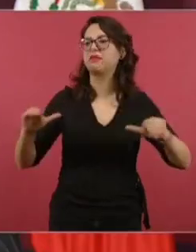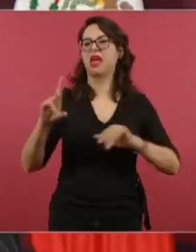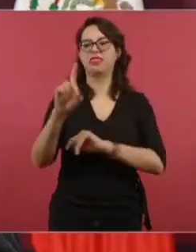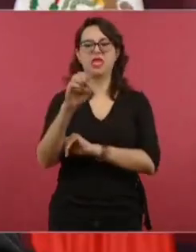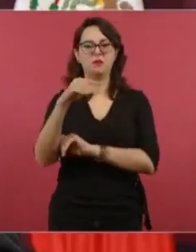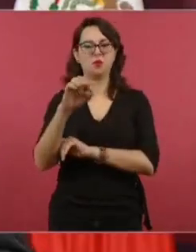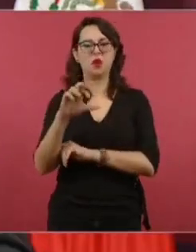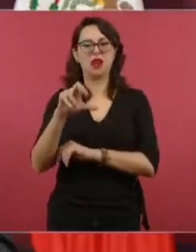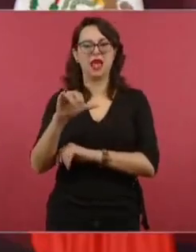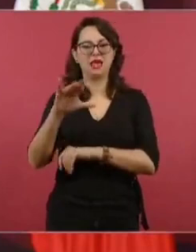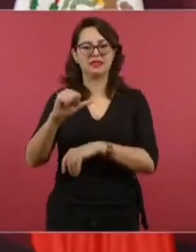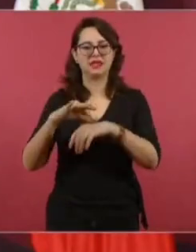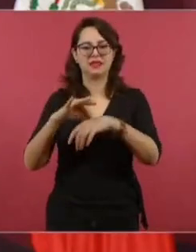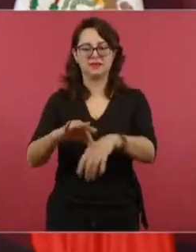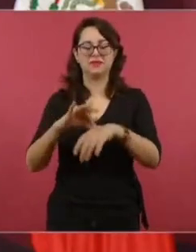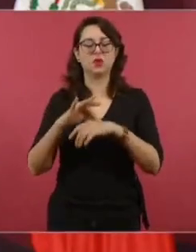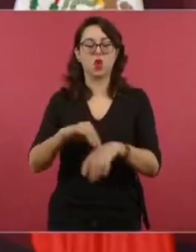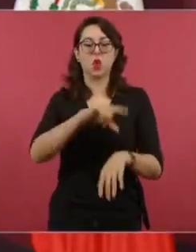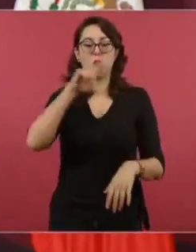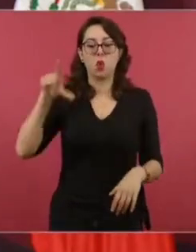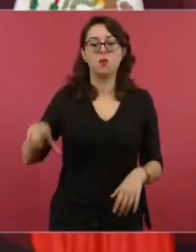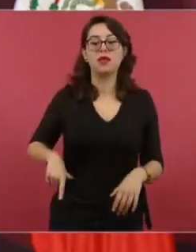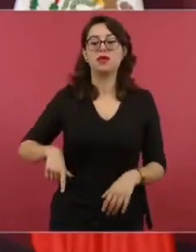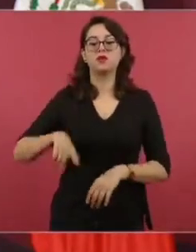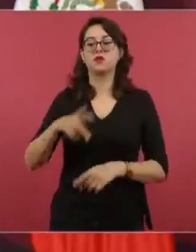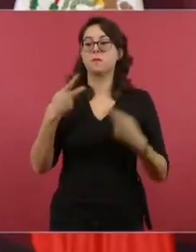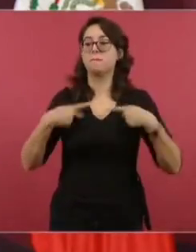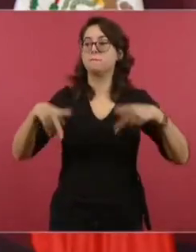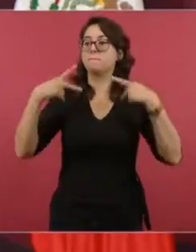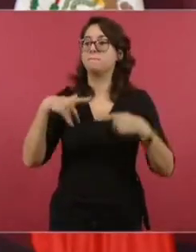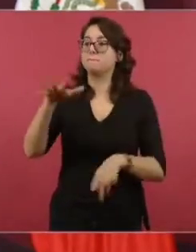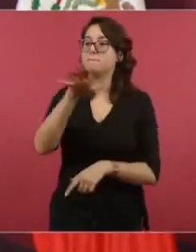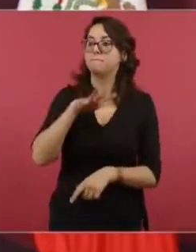un gobierno del pueblo para el pueblo, con el pueblo?